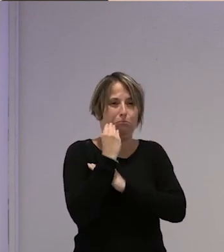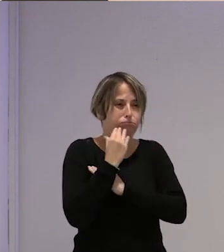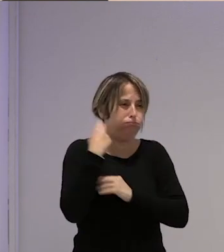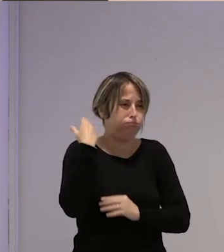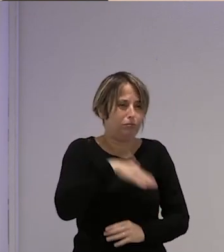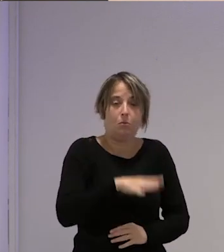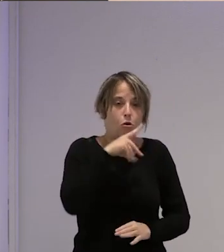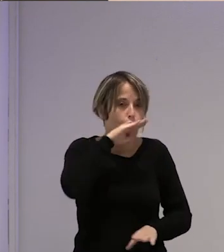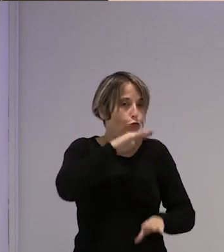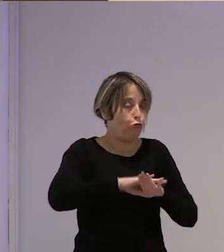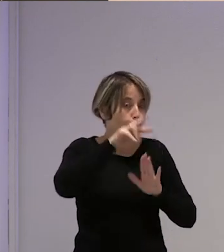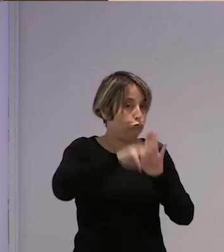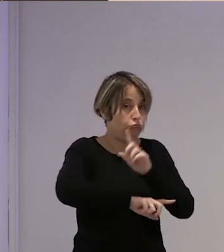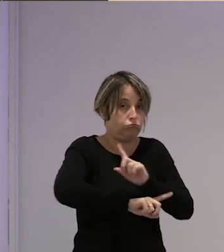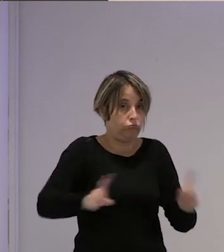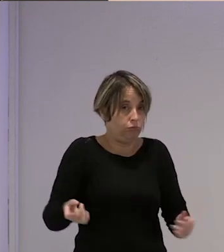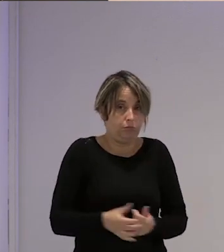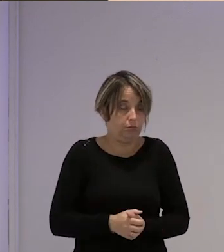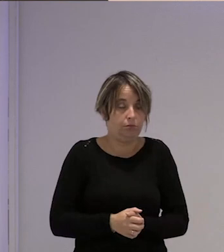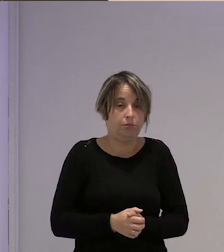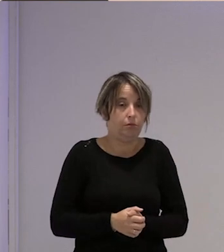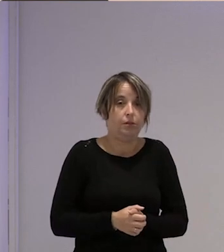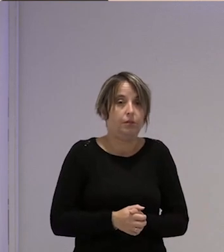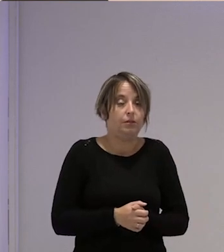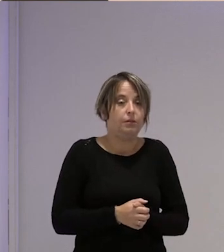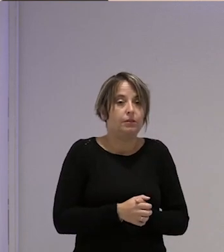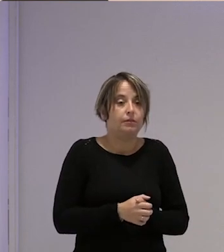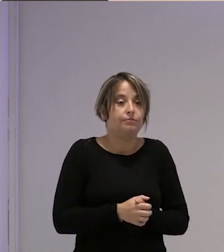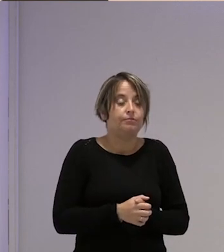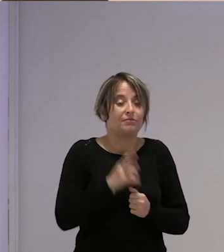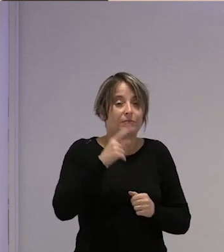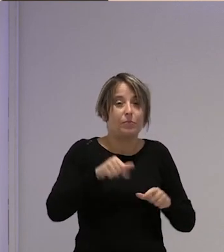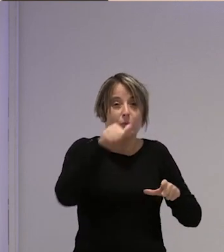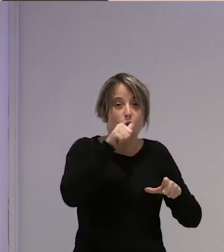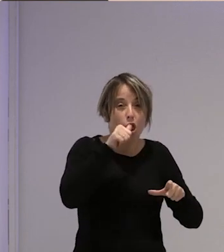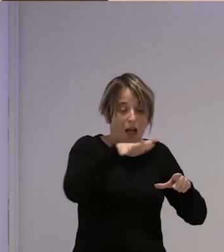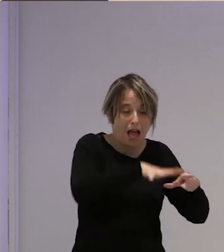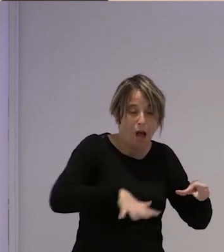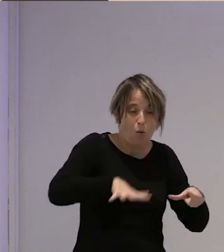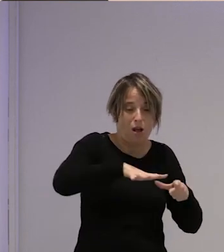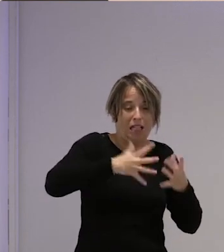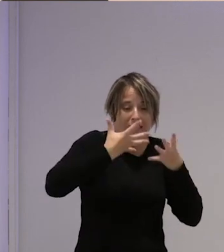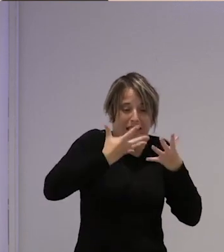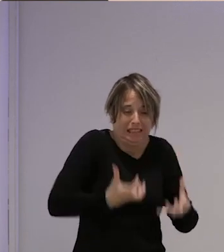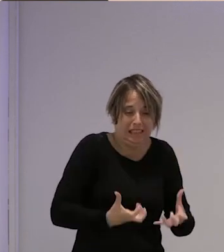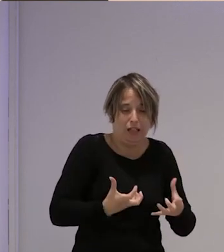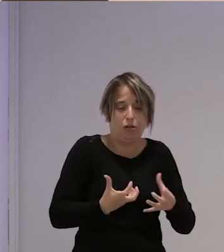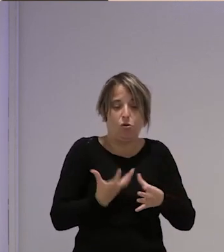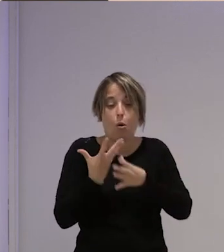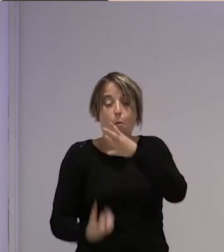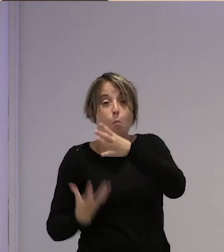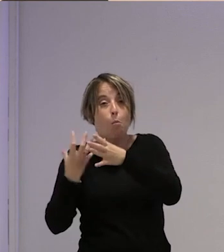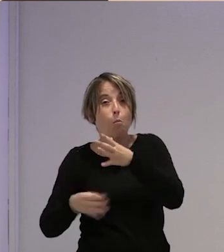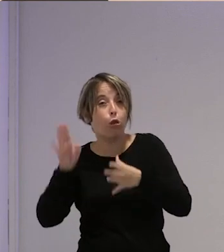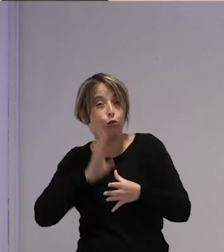porque no están cumpliendo y demás los acuíferos agotados por los pozos ilegales de